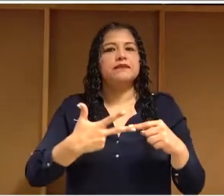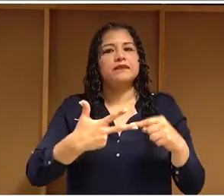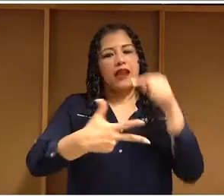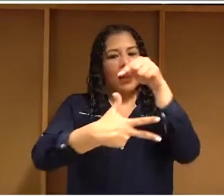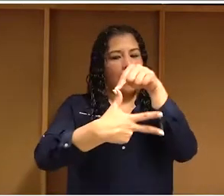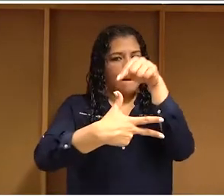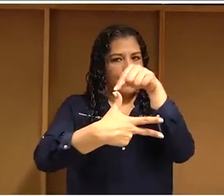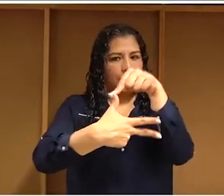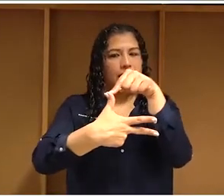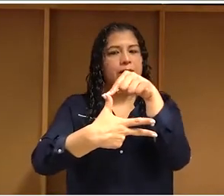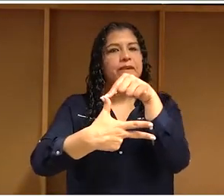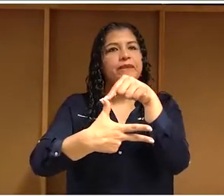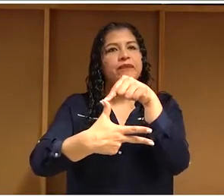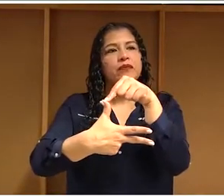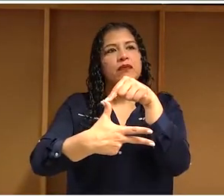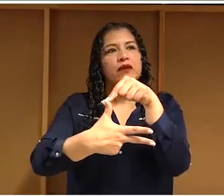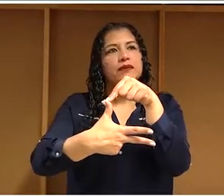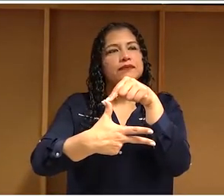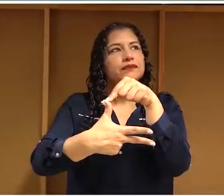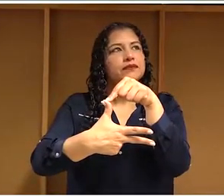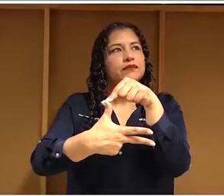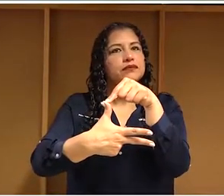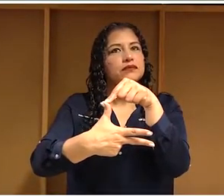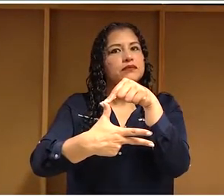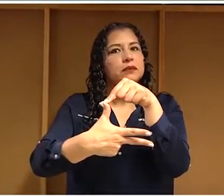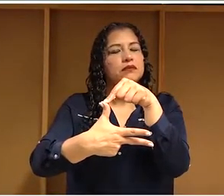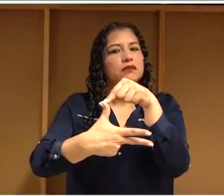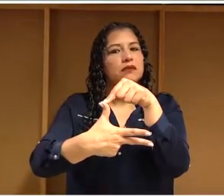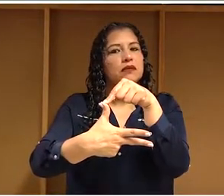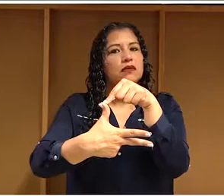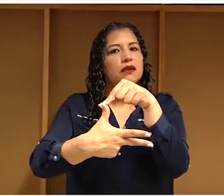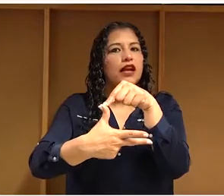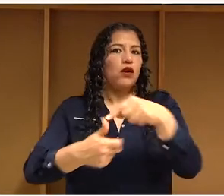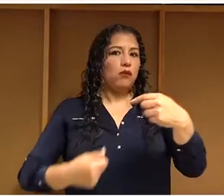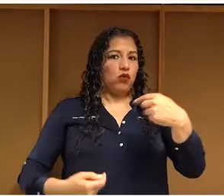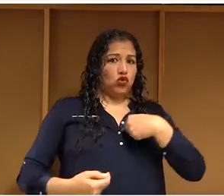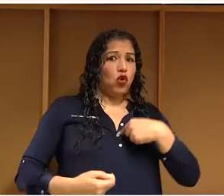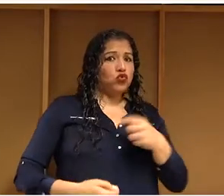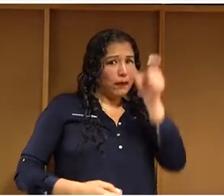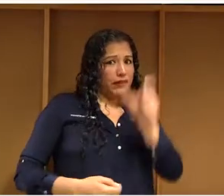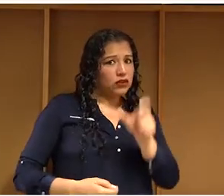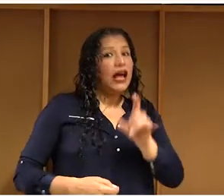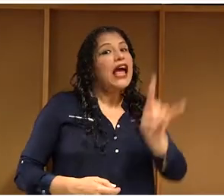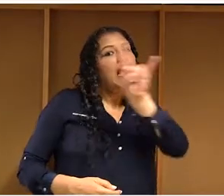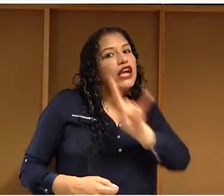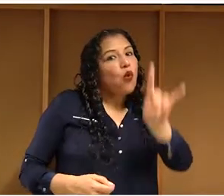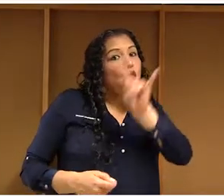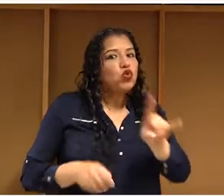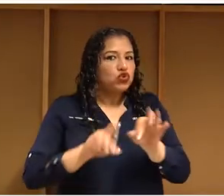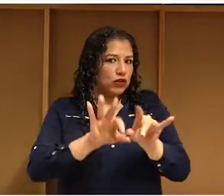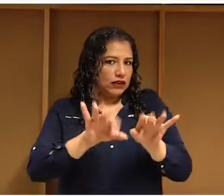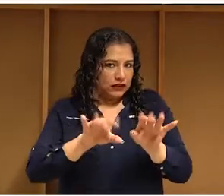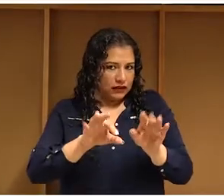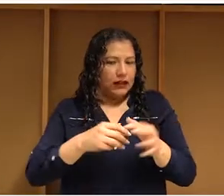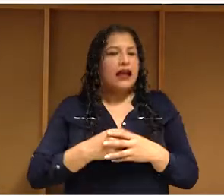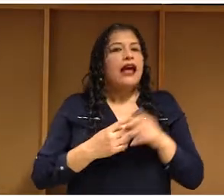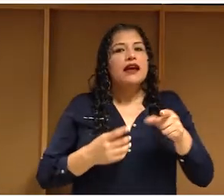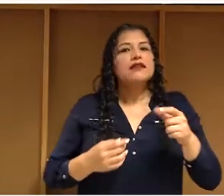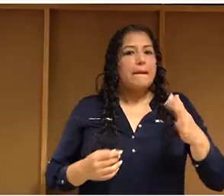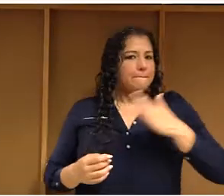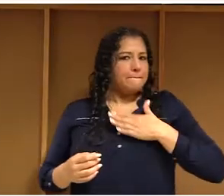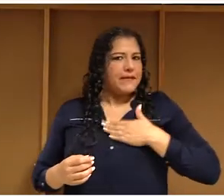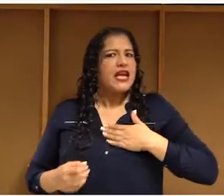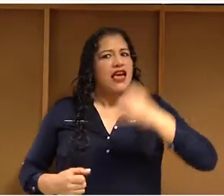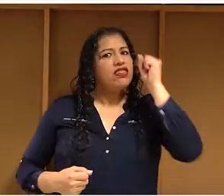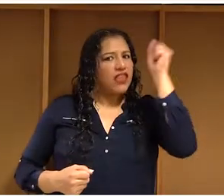La primera es que, al ser ciudadanos digitales, asumimos lo digital como un espacio de ejercicio de derechos,